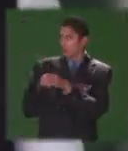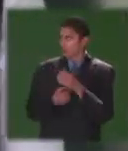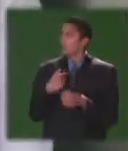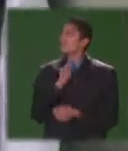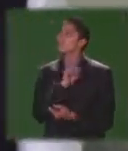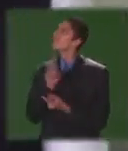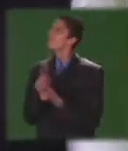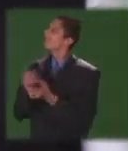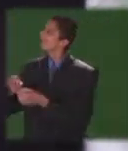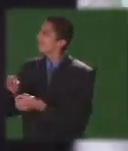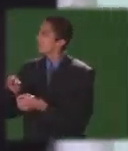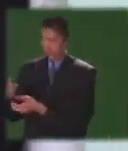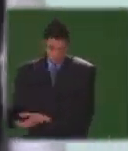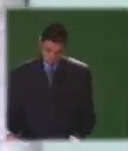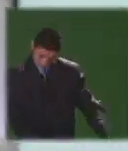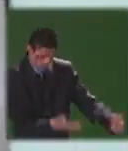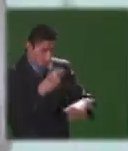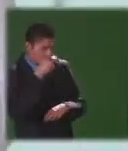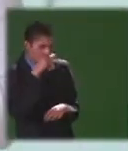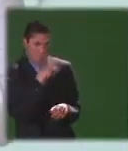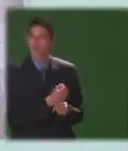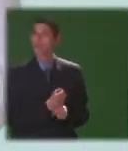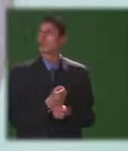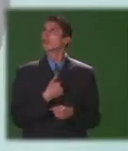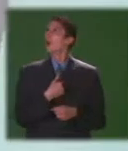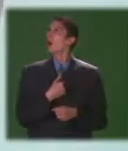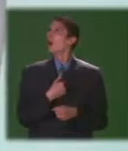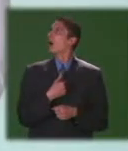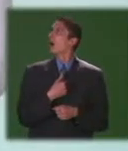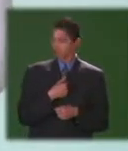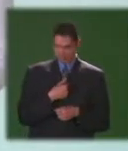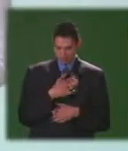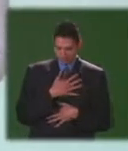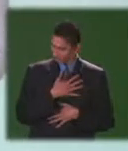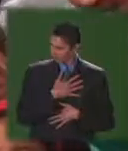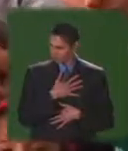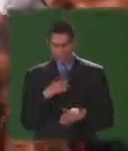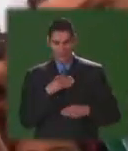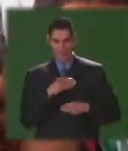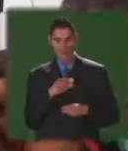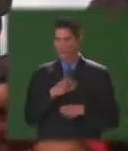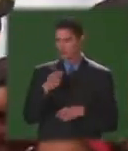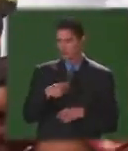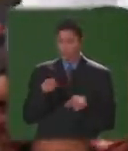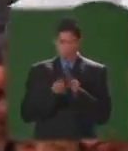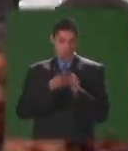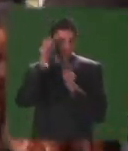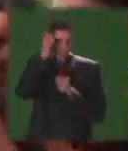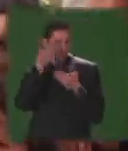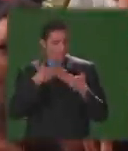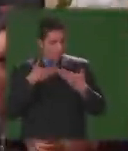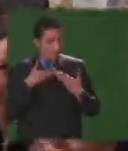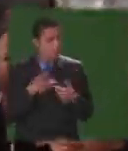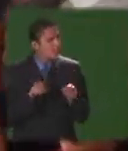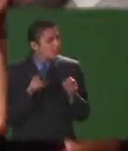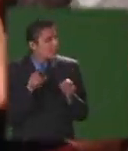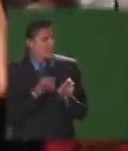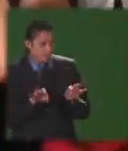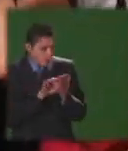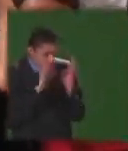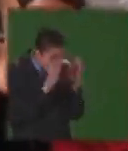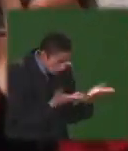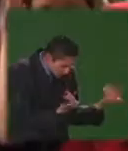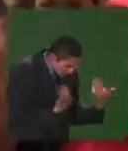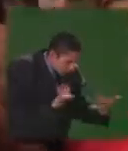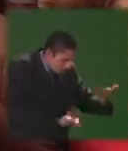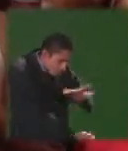niños entonces ella era como como a que tú sabes y tú me vienes a enseñar igual ella también me enseñó muchísimas cosas y o